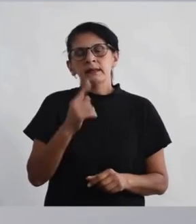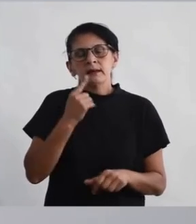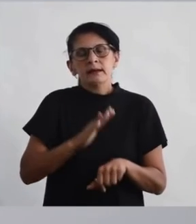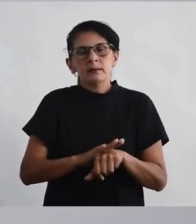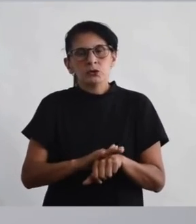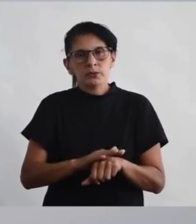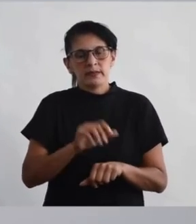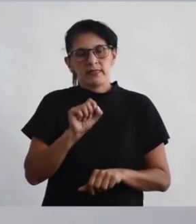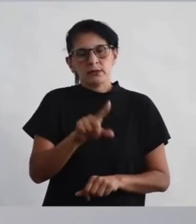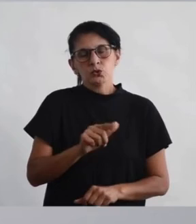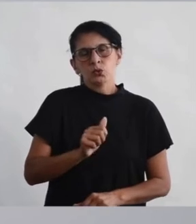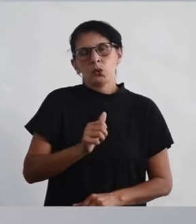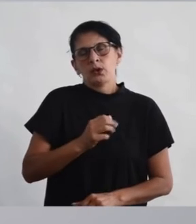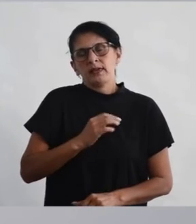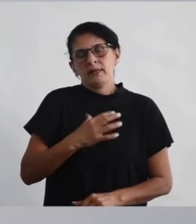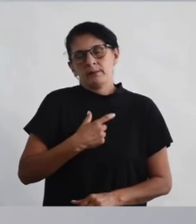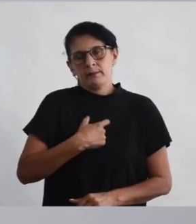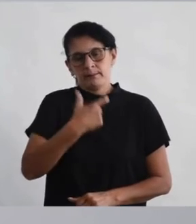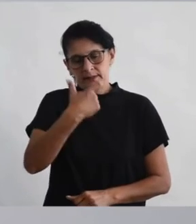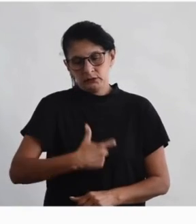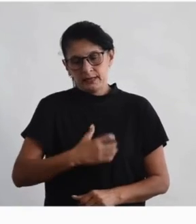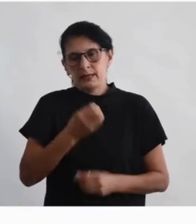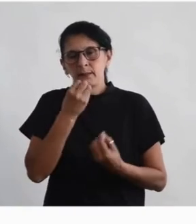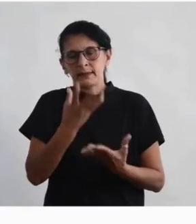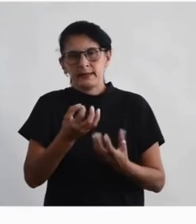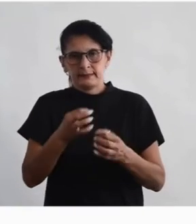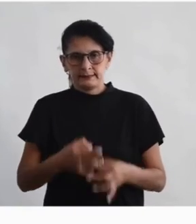garantizando su dignidad y bienestar.